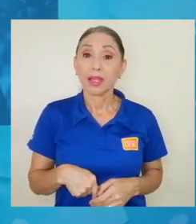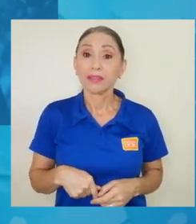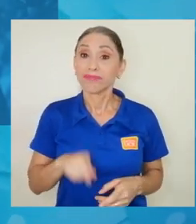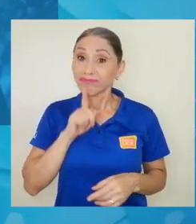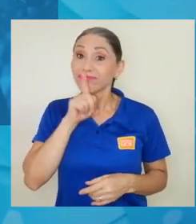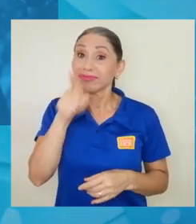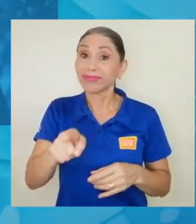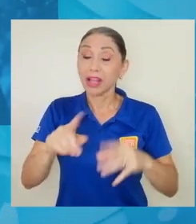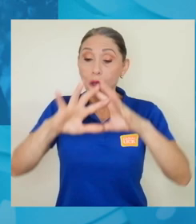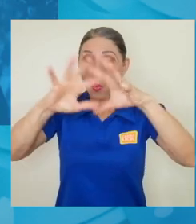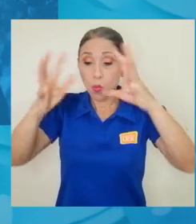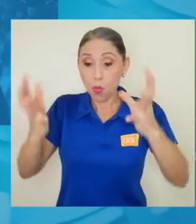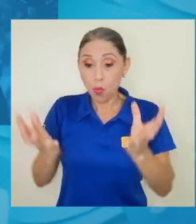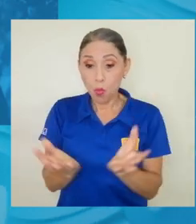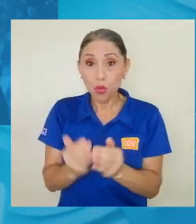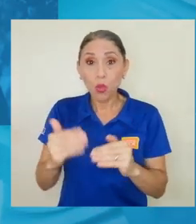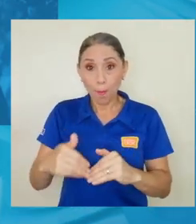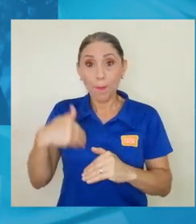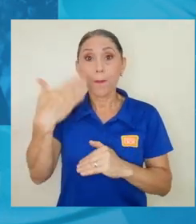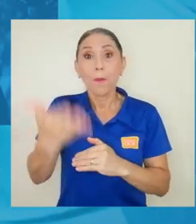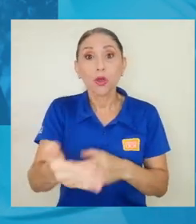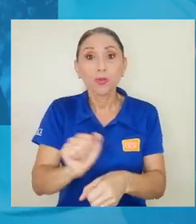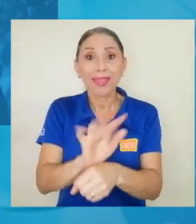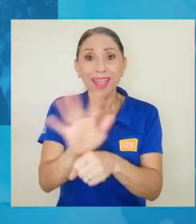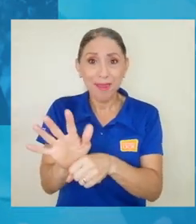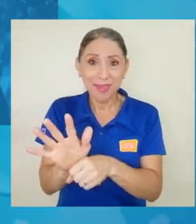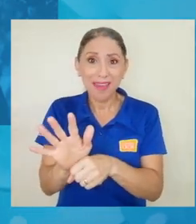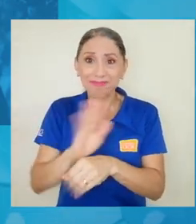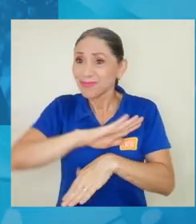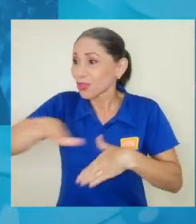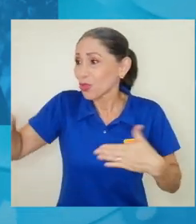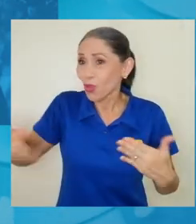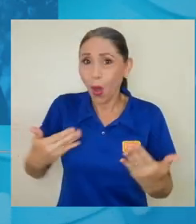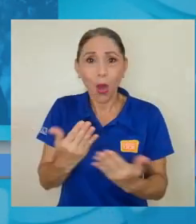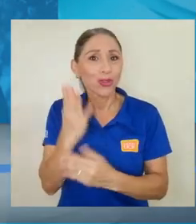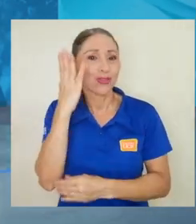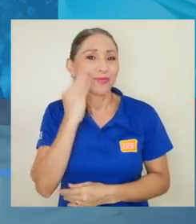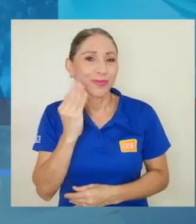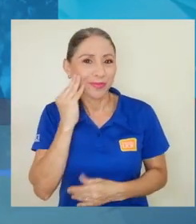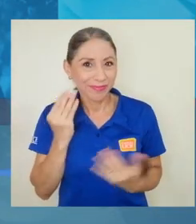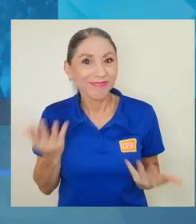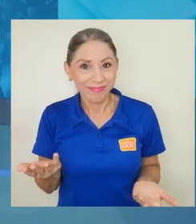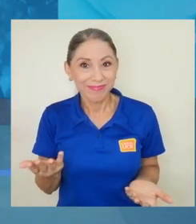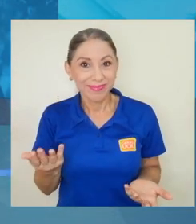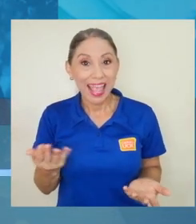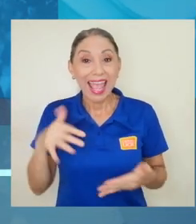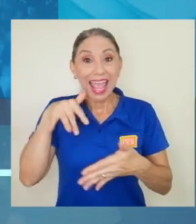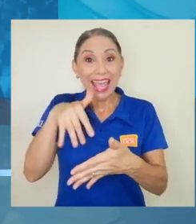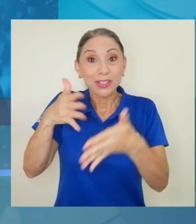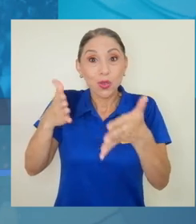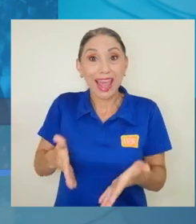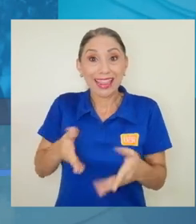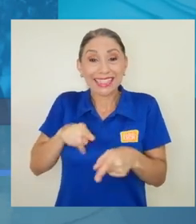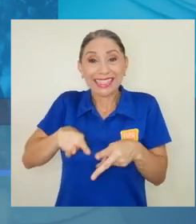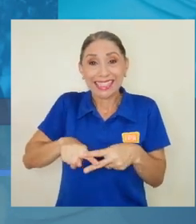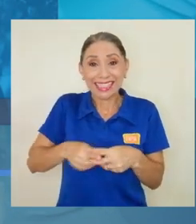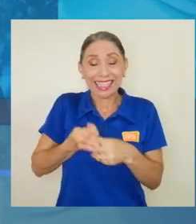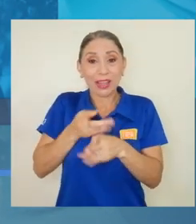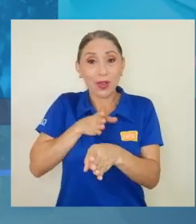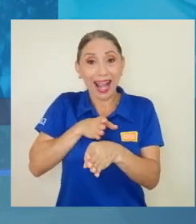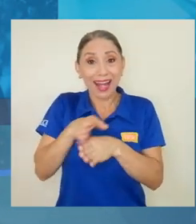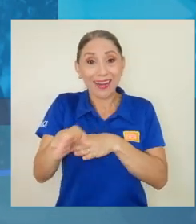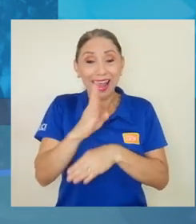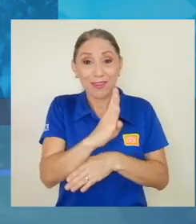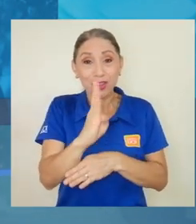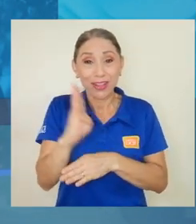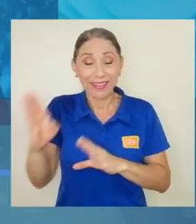definitivamente el mundo pospandemia nos va a tocar a todos de alguna u otra manera. Los estudiantes que están iniciando la carrera de